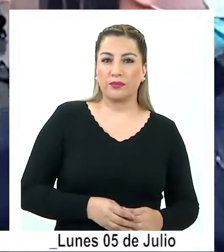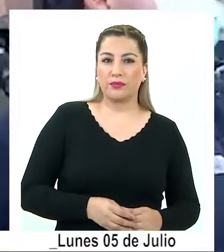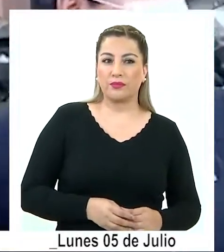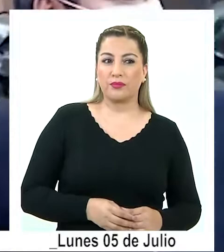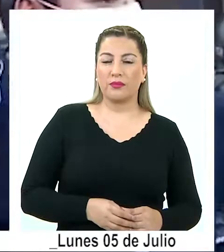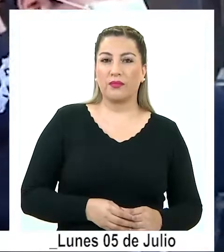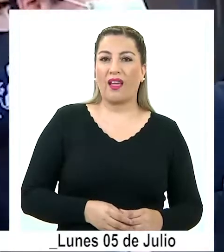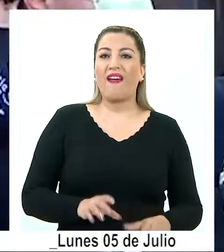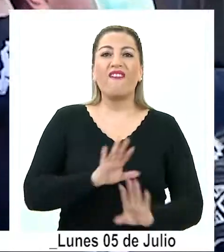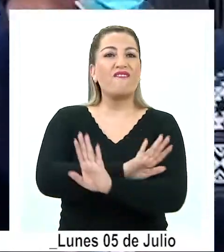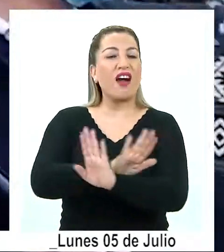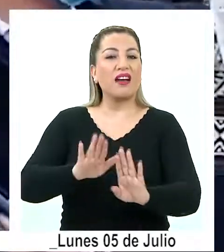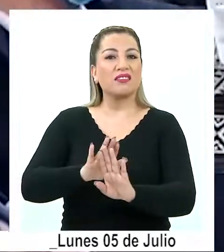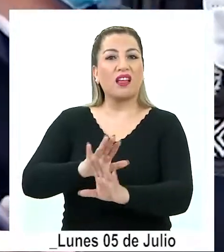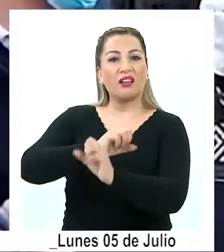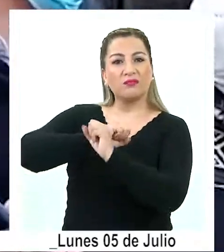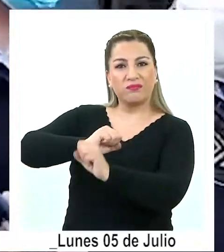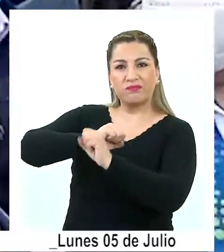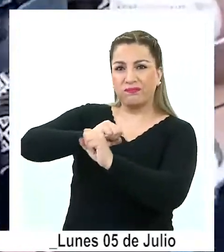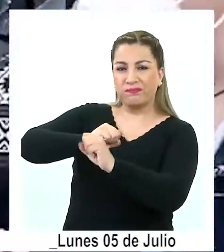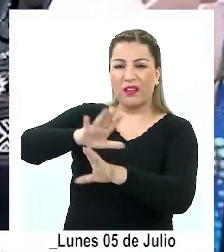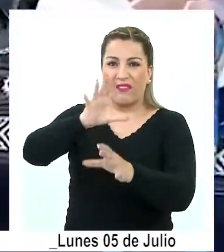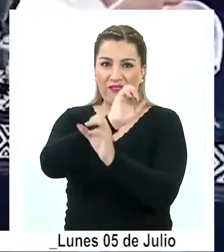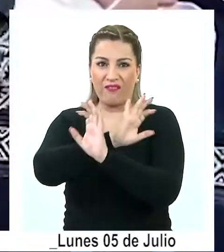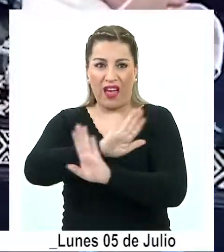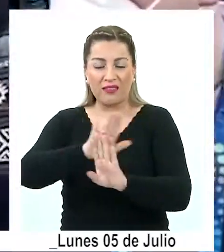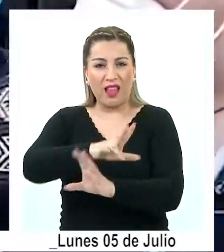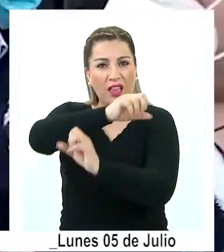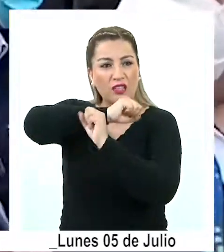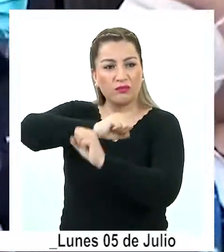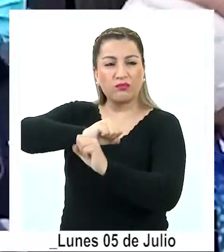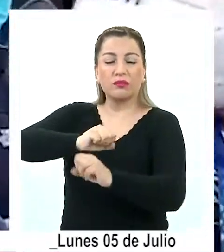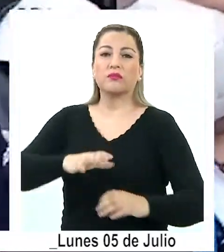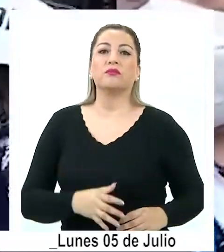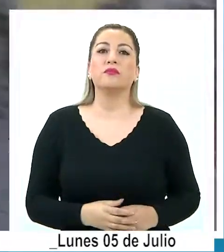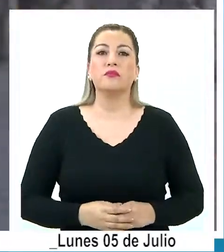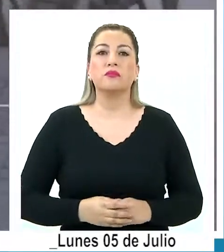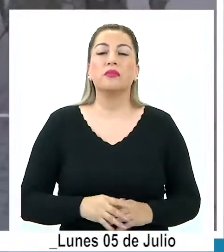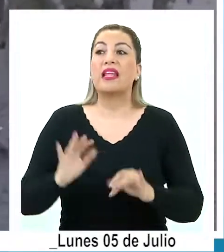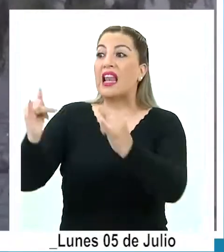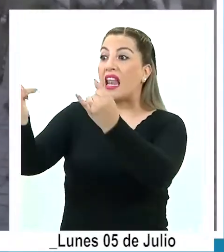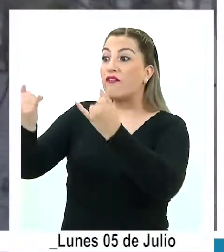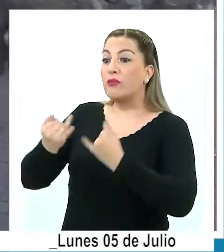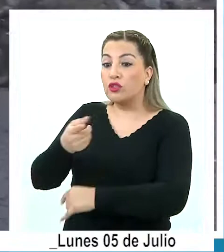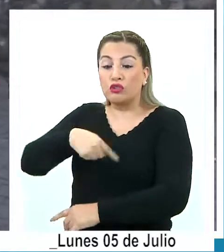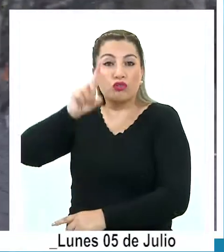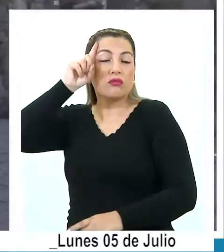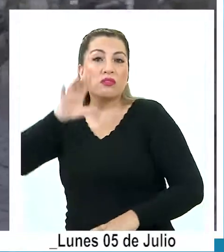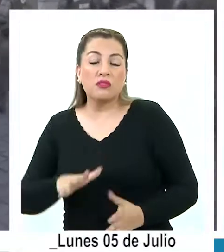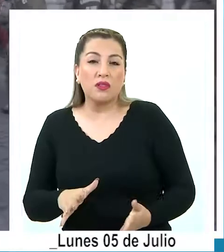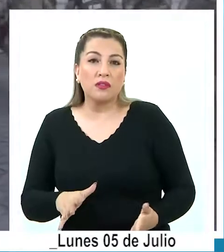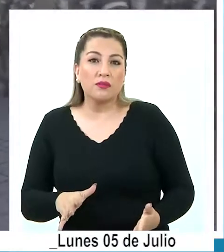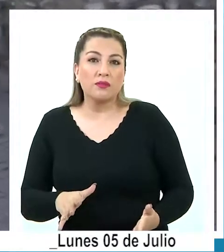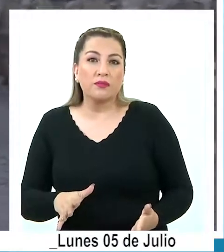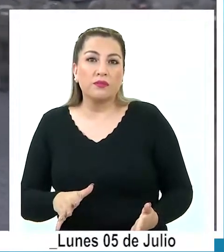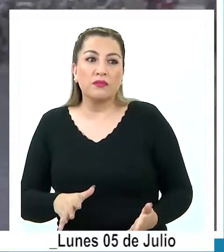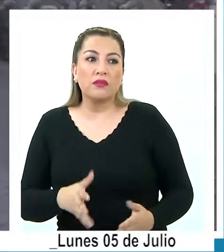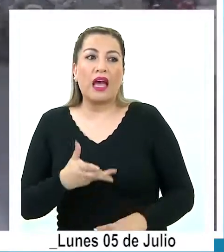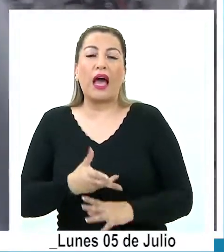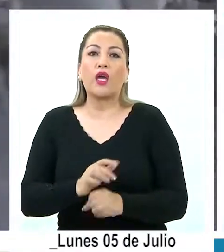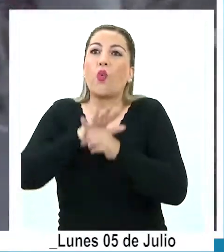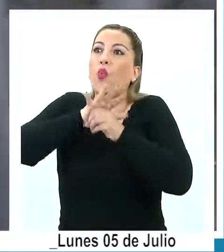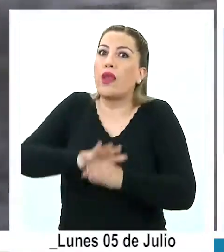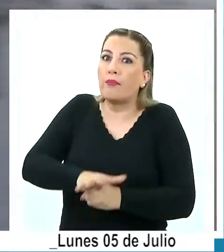quiere, que quiere a todos los funcionarios, que quiere a toda la policía de acá, que la represión. La información que manejamos es que hubo,